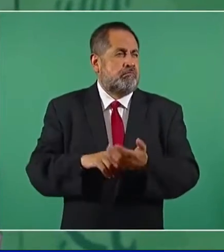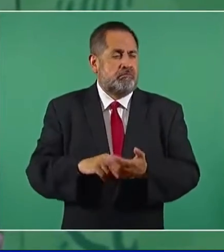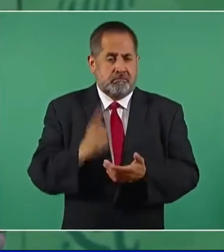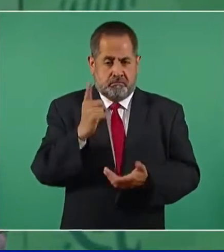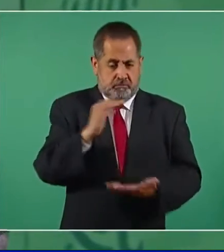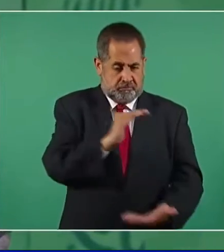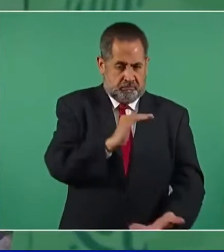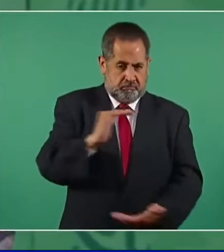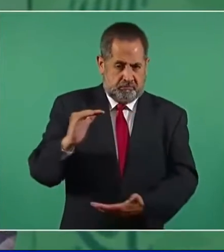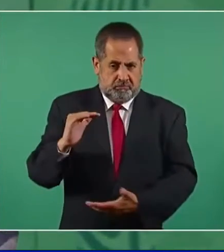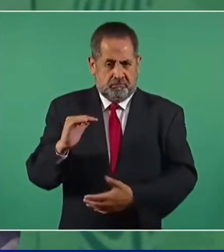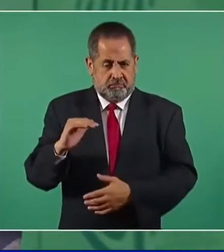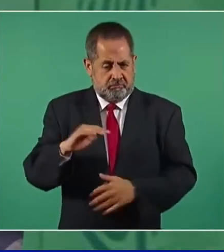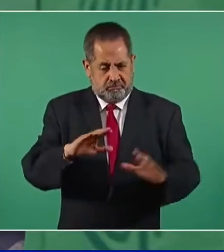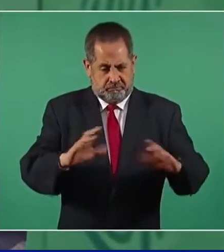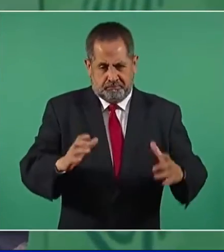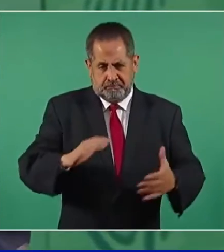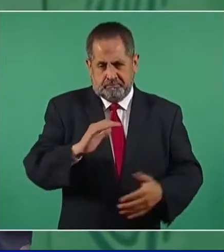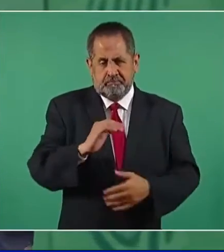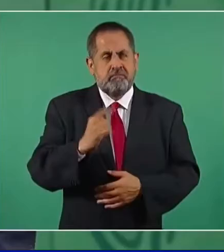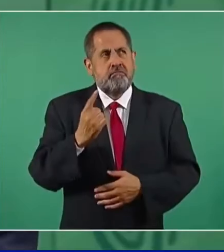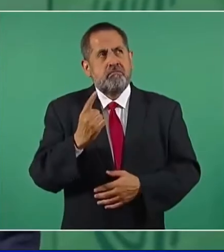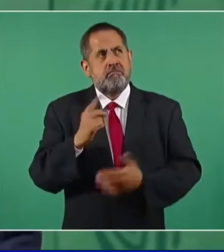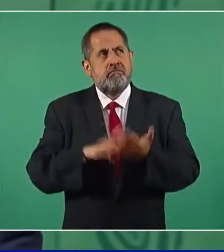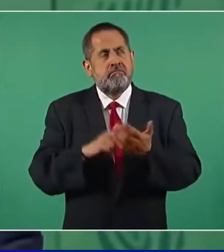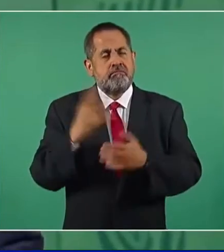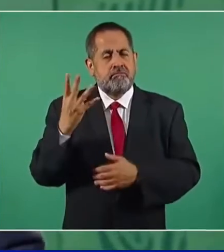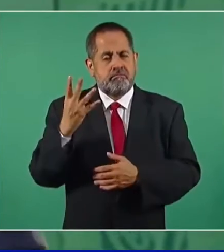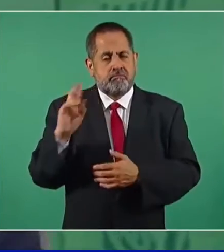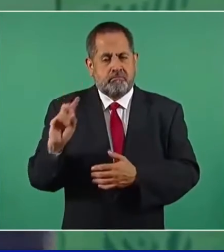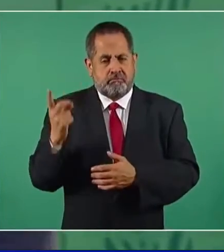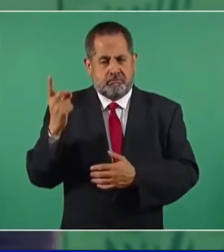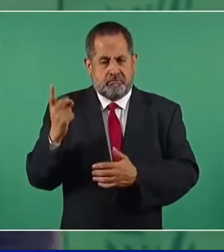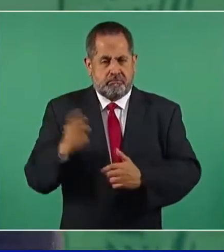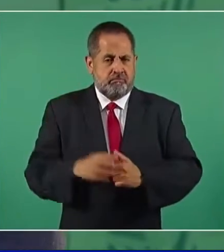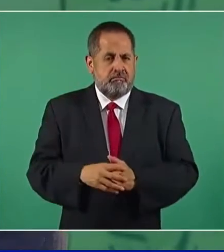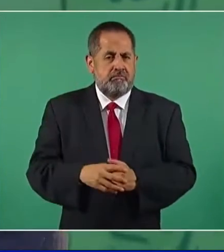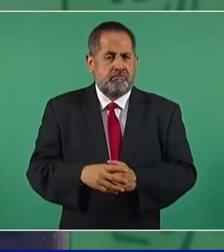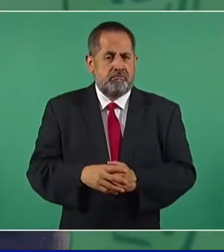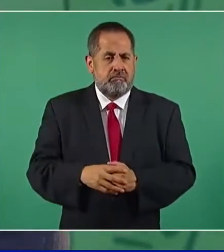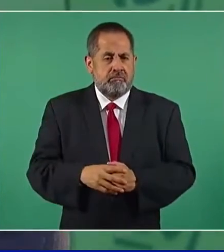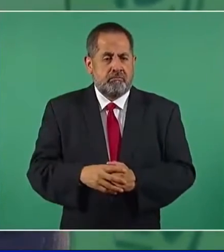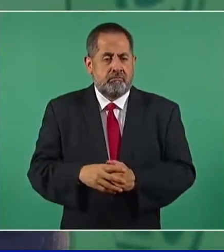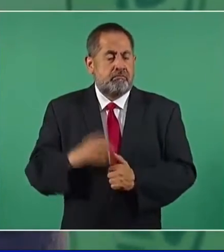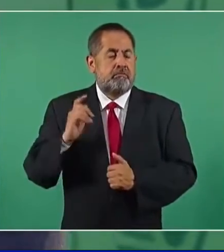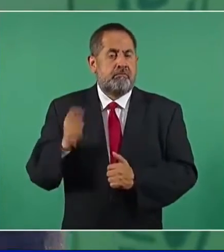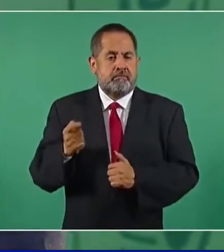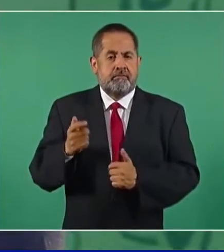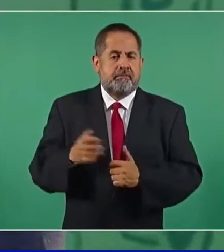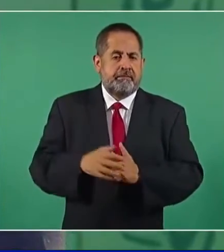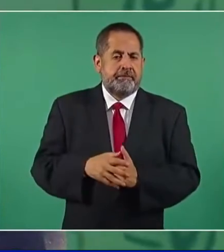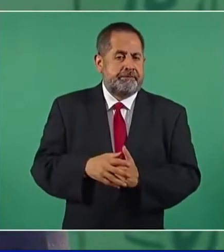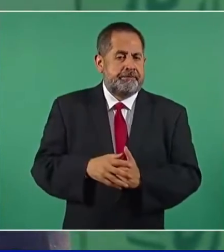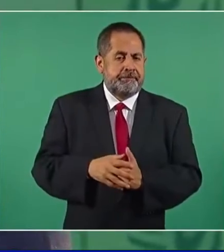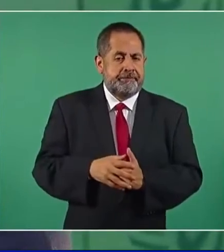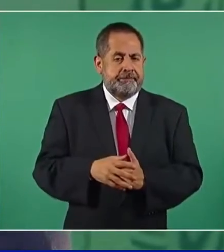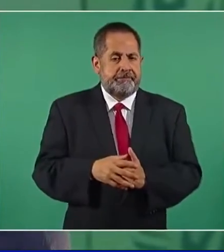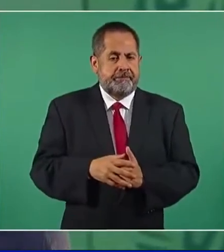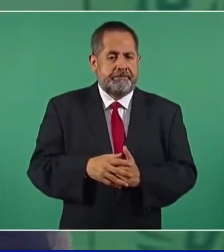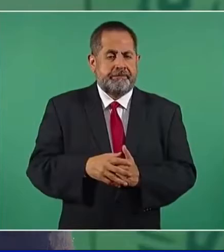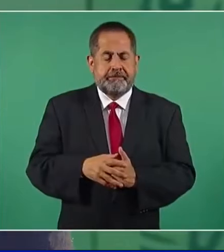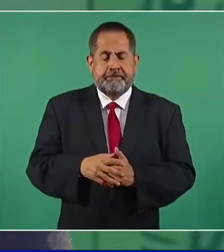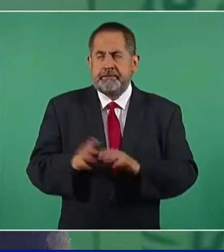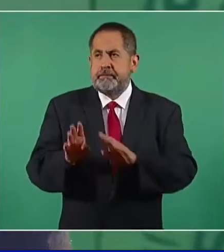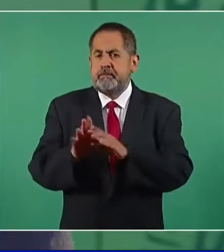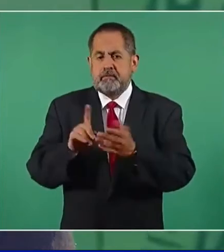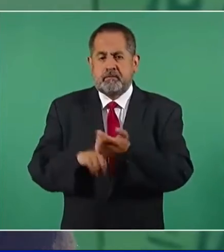el promedio es de